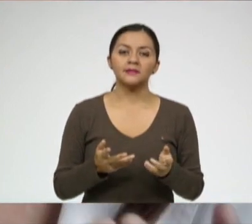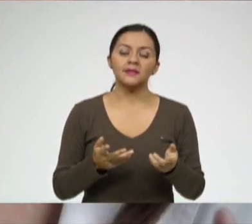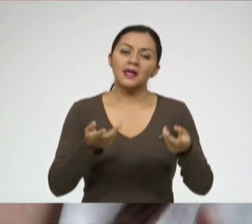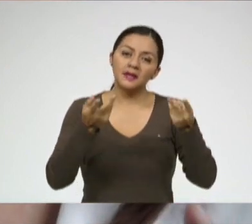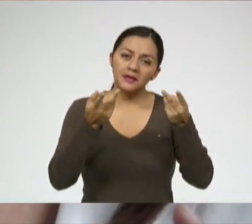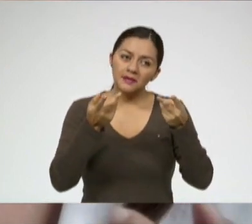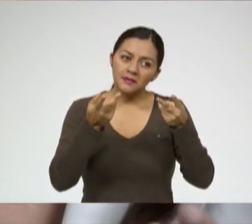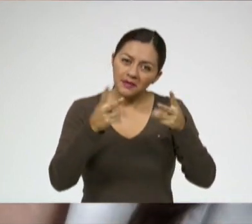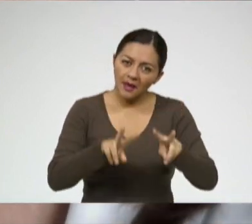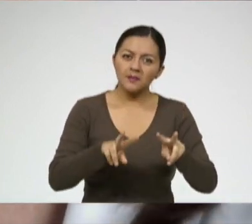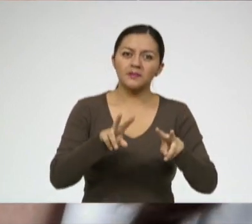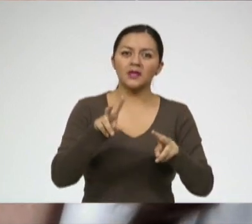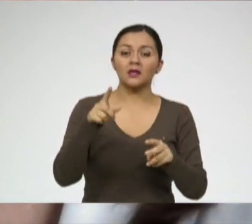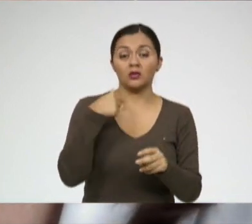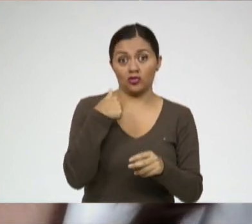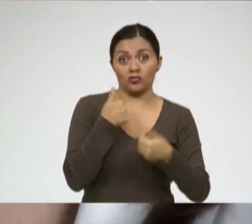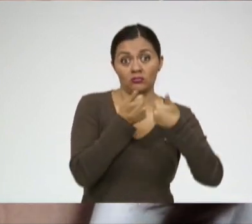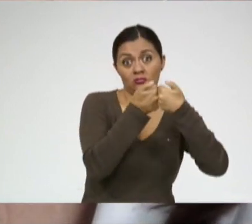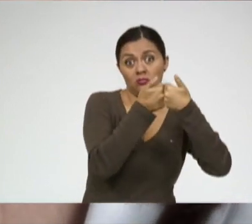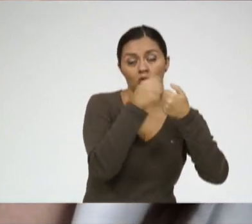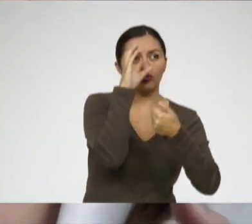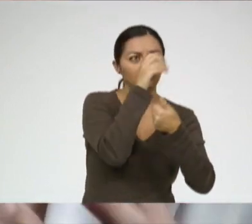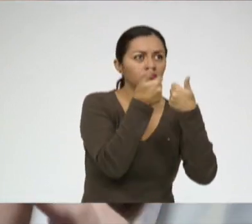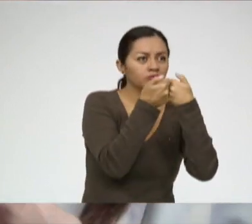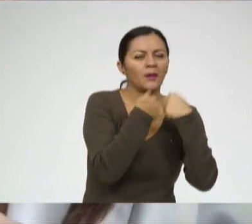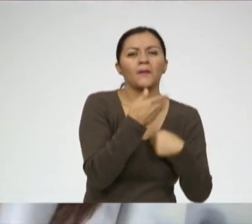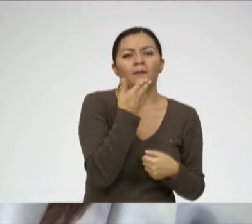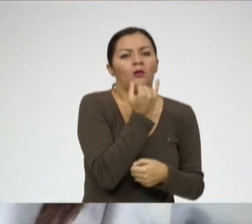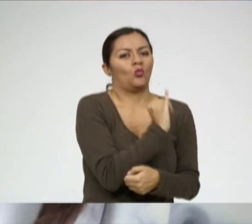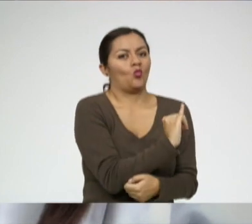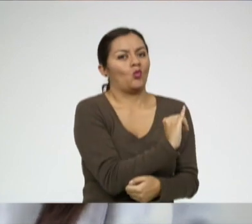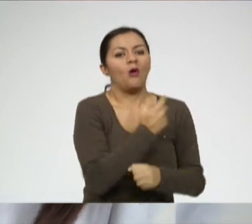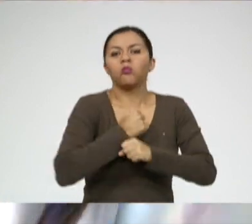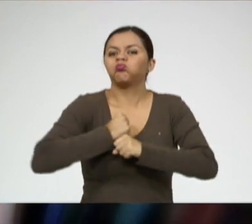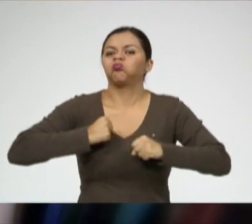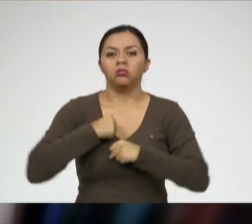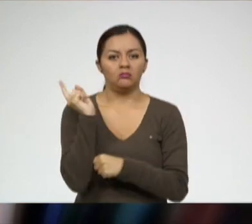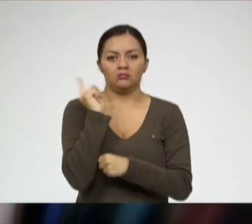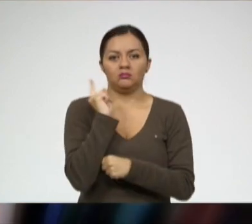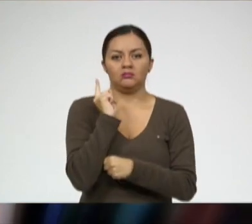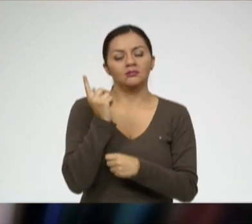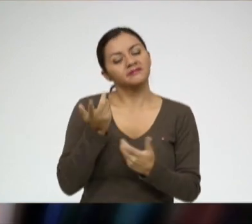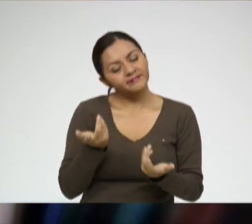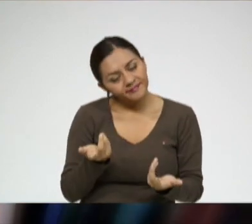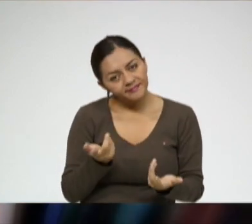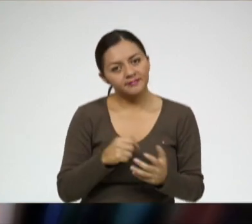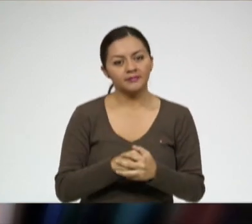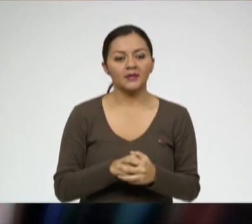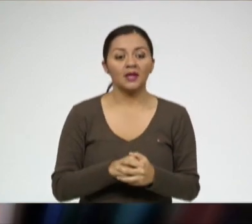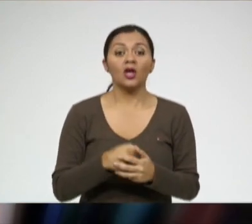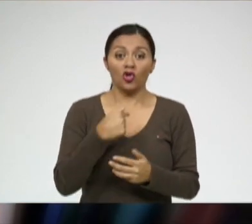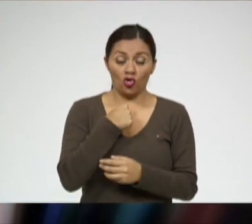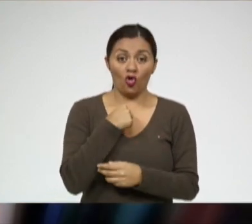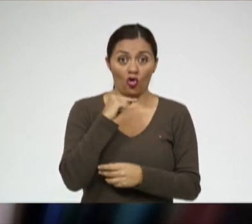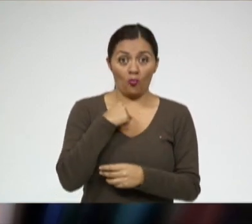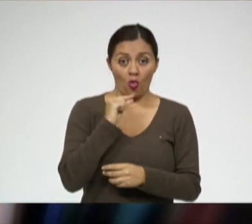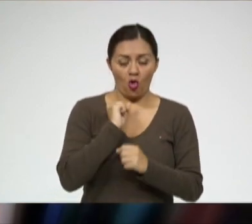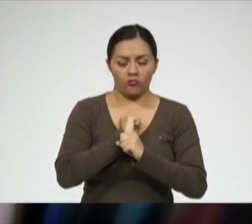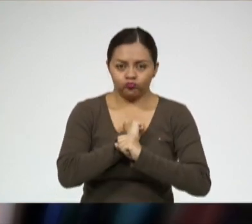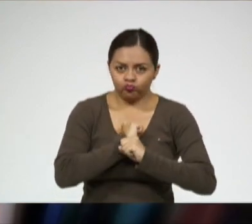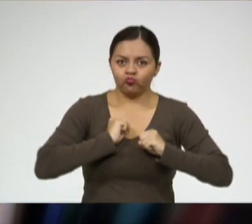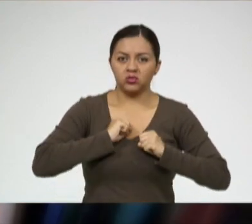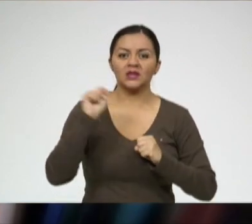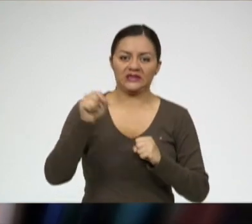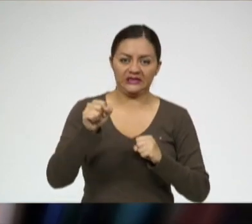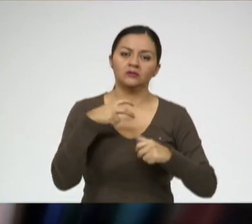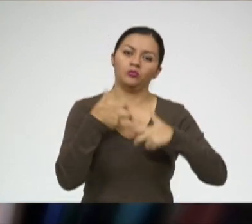Prefieren una pareja delgada que una pareja gorda. Por mi sobrepeso yo sí he tenido problemas